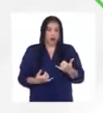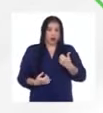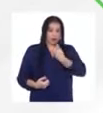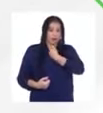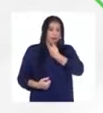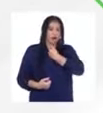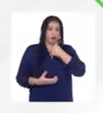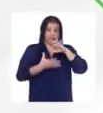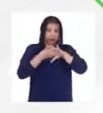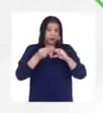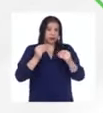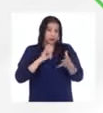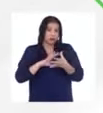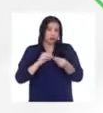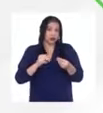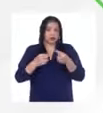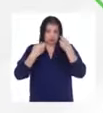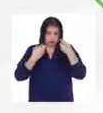personal,